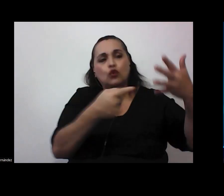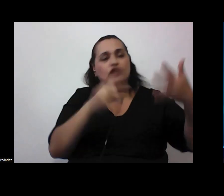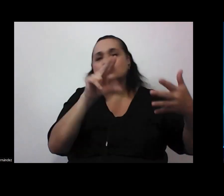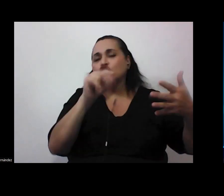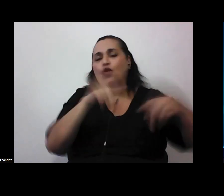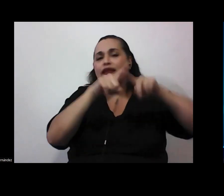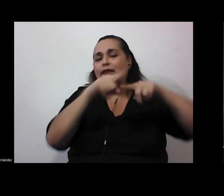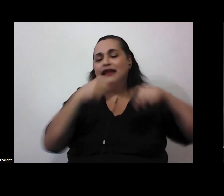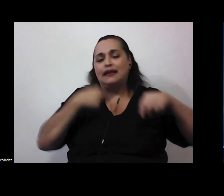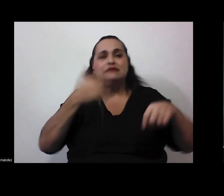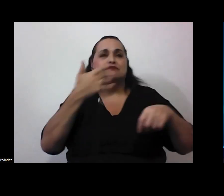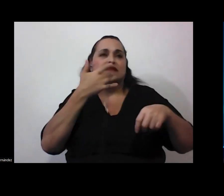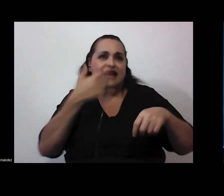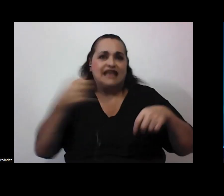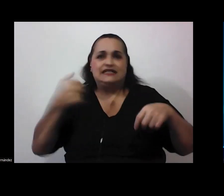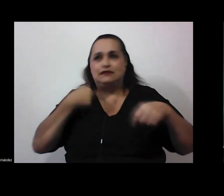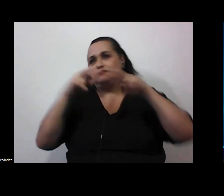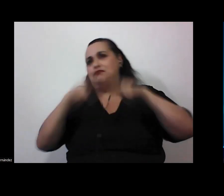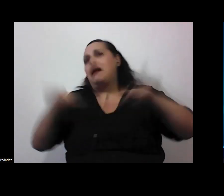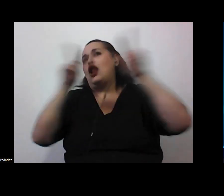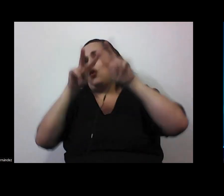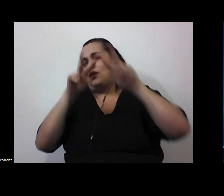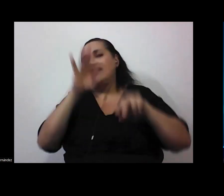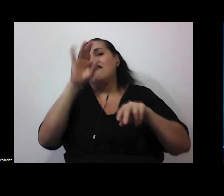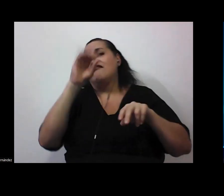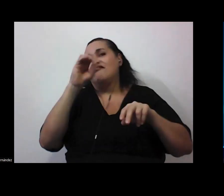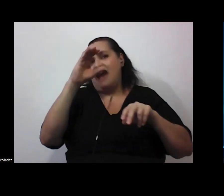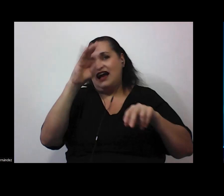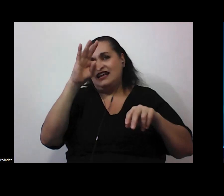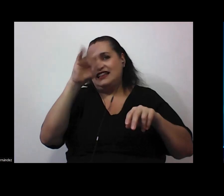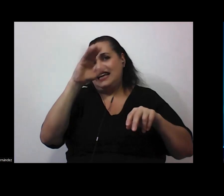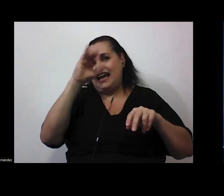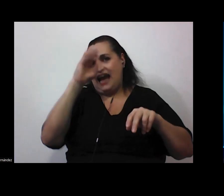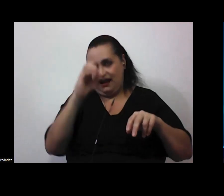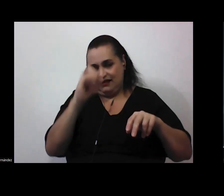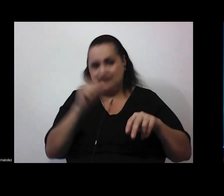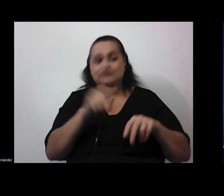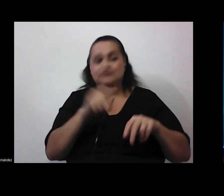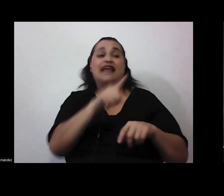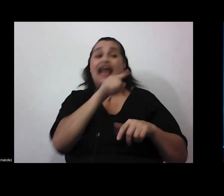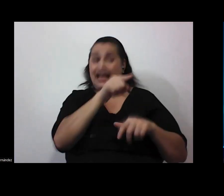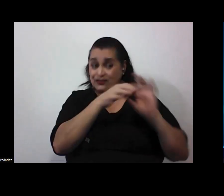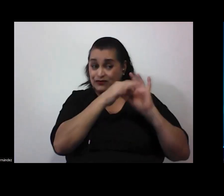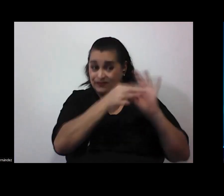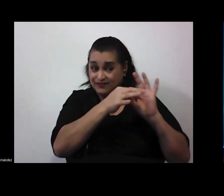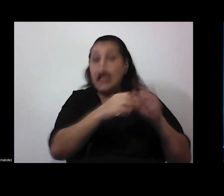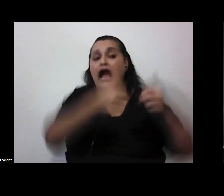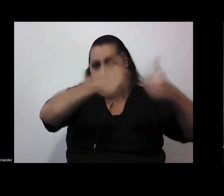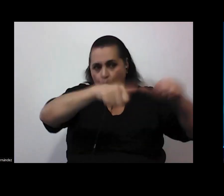mis valores esa es una cuestión fáctica y es una cuestión fáctica sobre la cual hay consenso